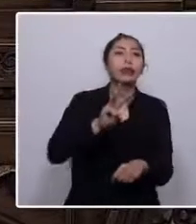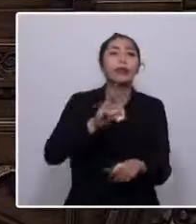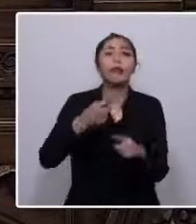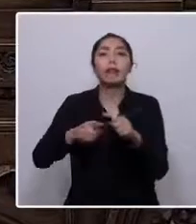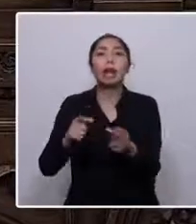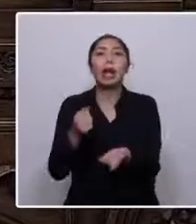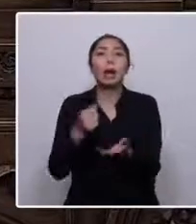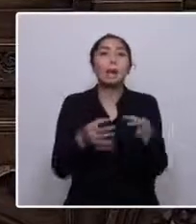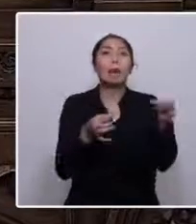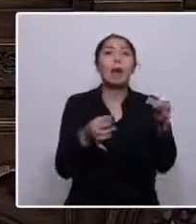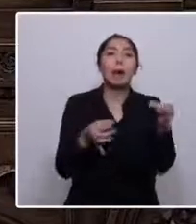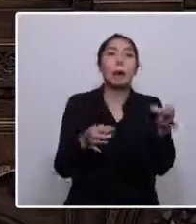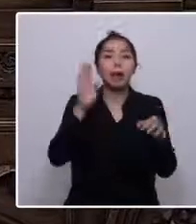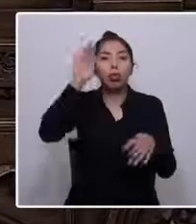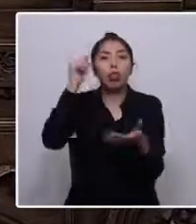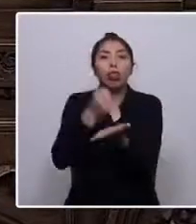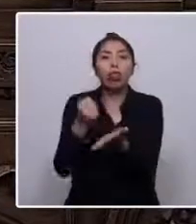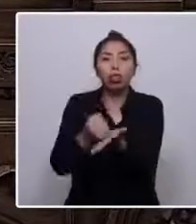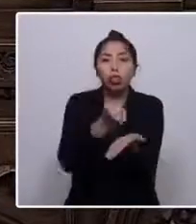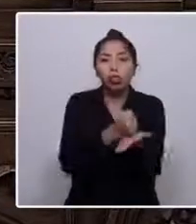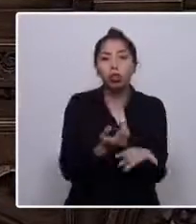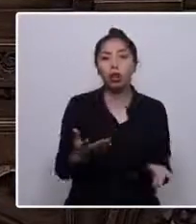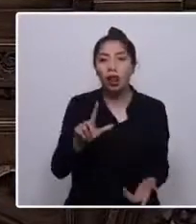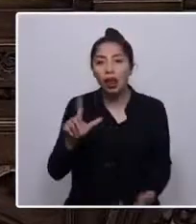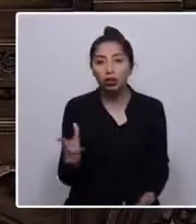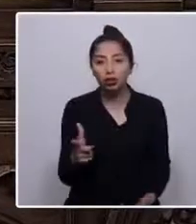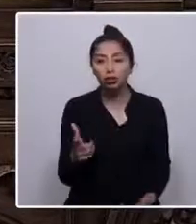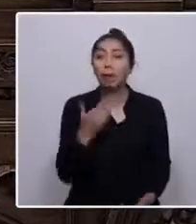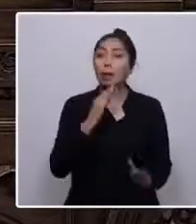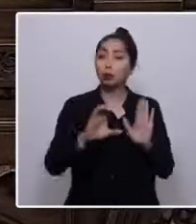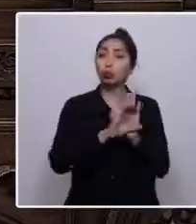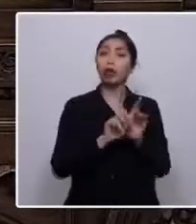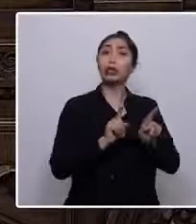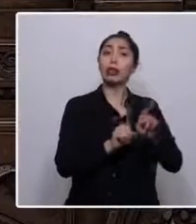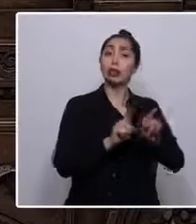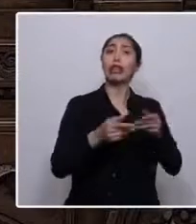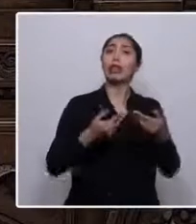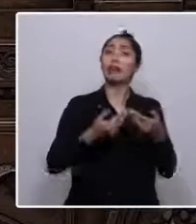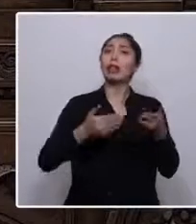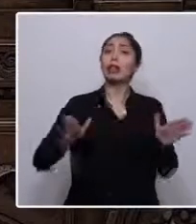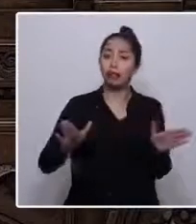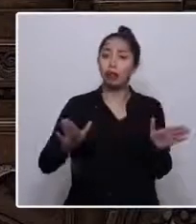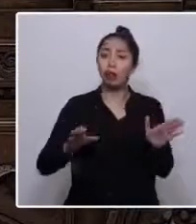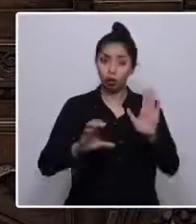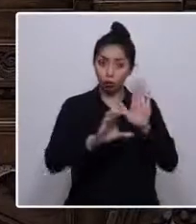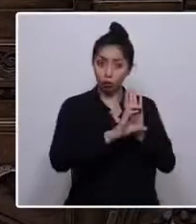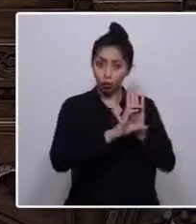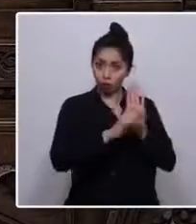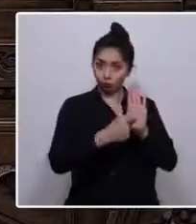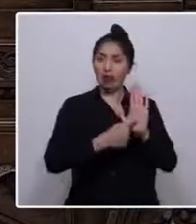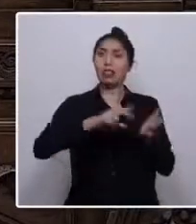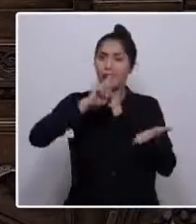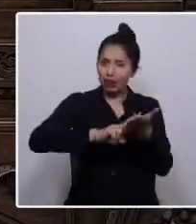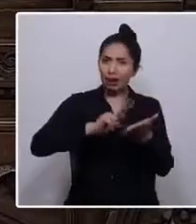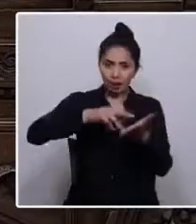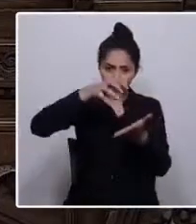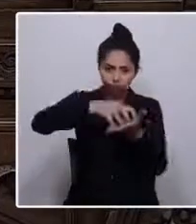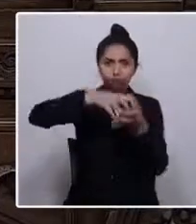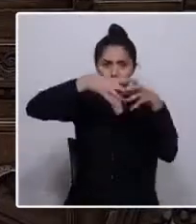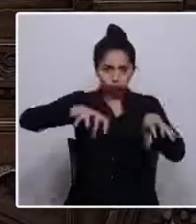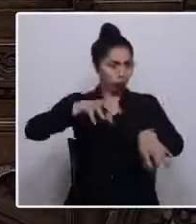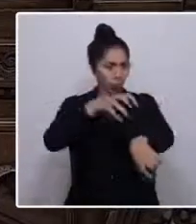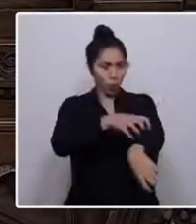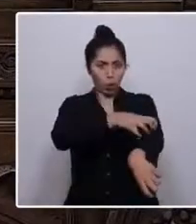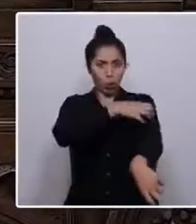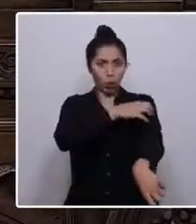una prestación. Una Constitución que defienda la libertad, una Constitución verdaderamente descentralizadora para empoderar a los